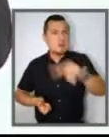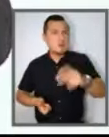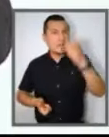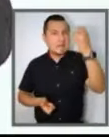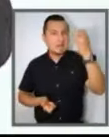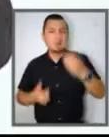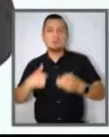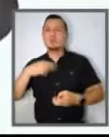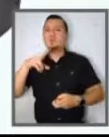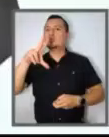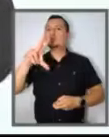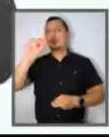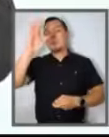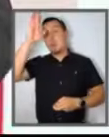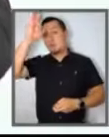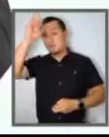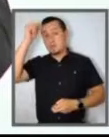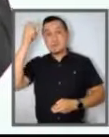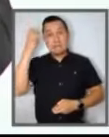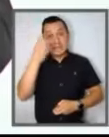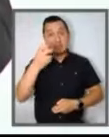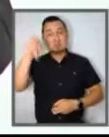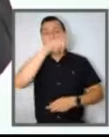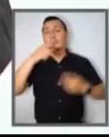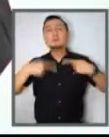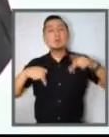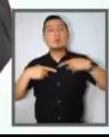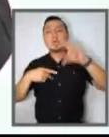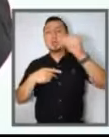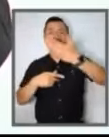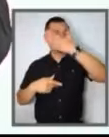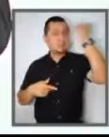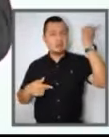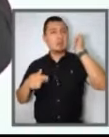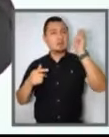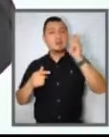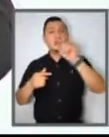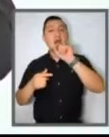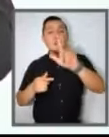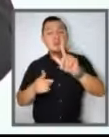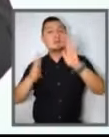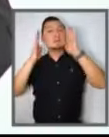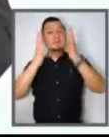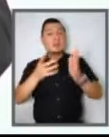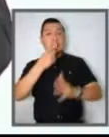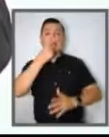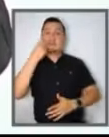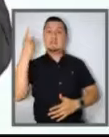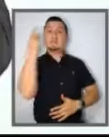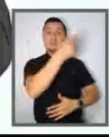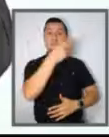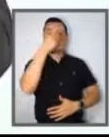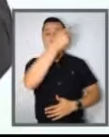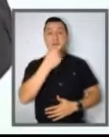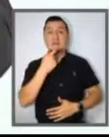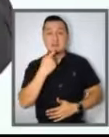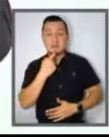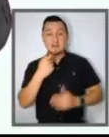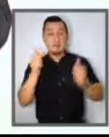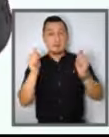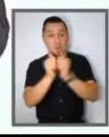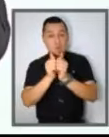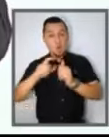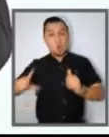sin el gobierno federal o a pesar del gobierno federal, el año próximo, a pesar de las restricciones presupuestales que vamos a enfrentar todos,